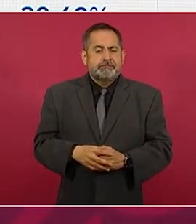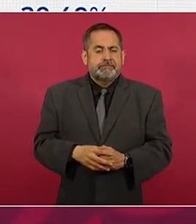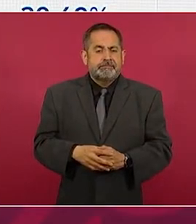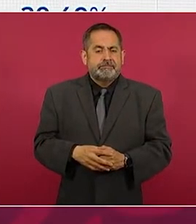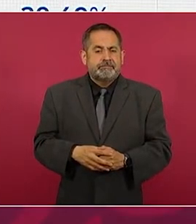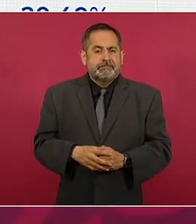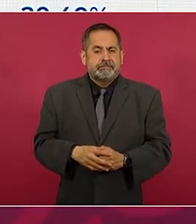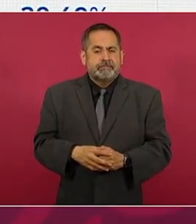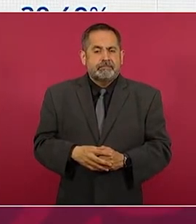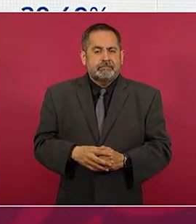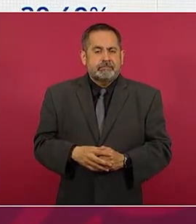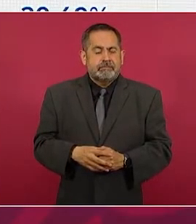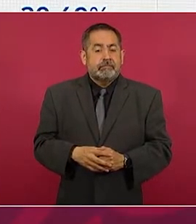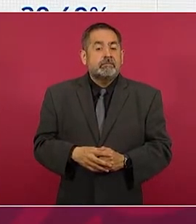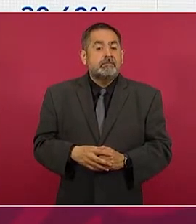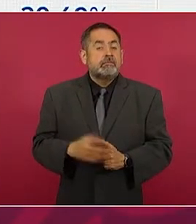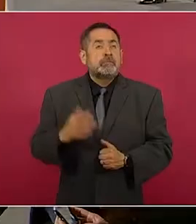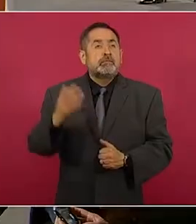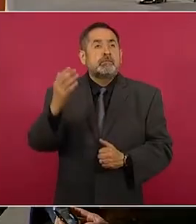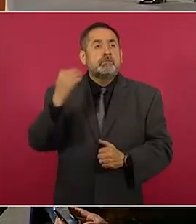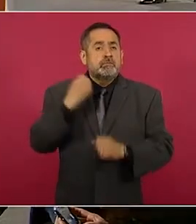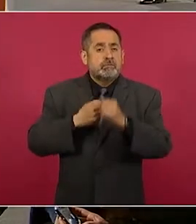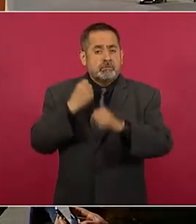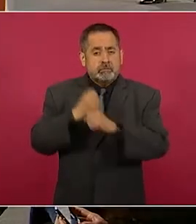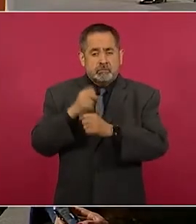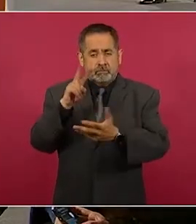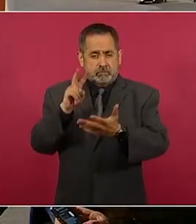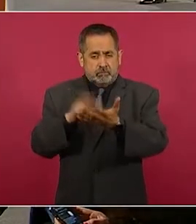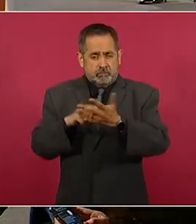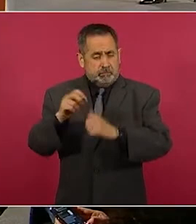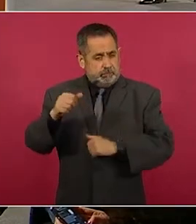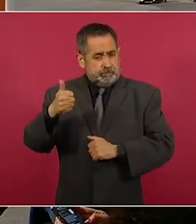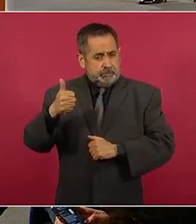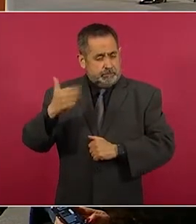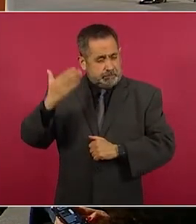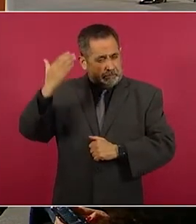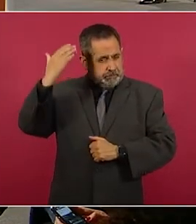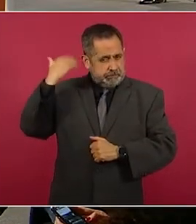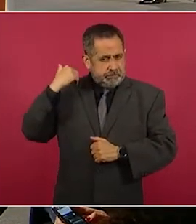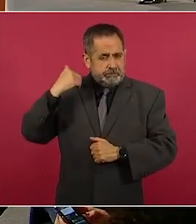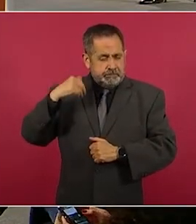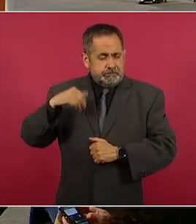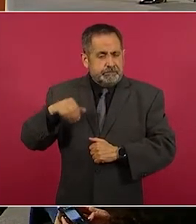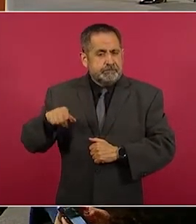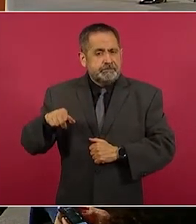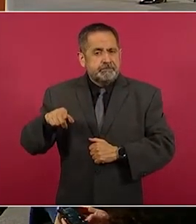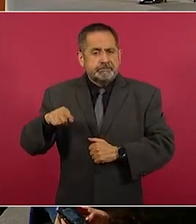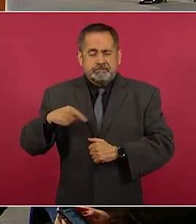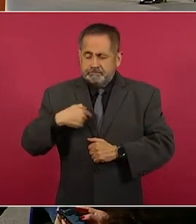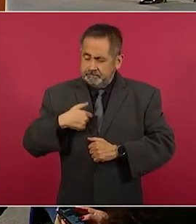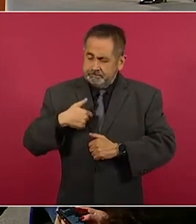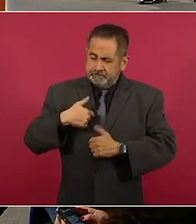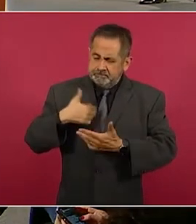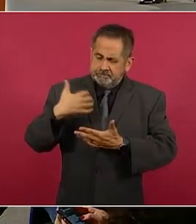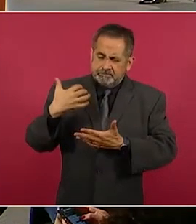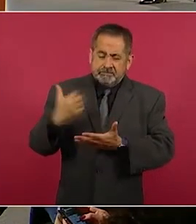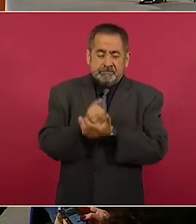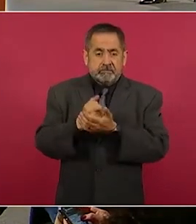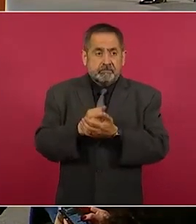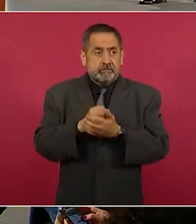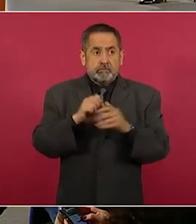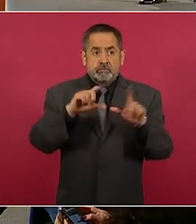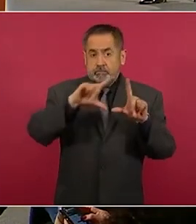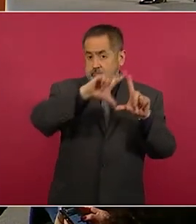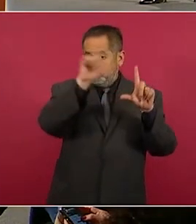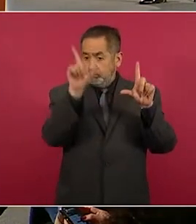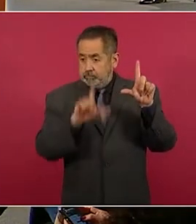En el 2006 ganamos todo el sureste,